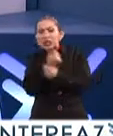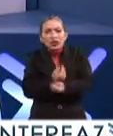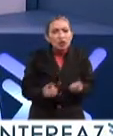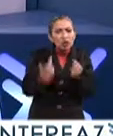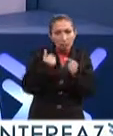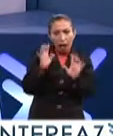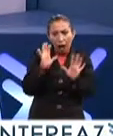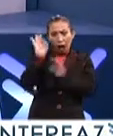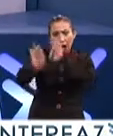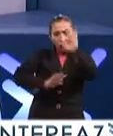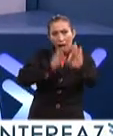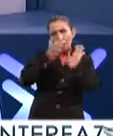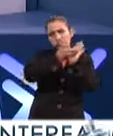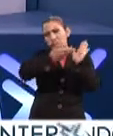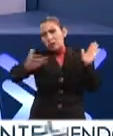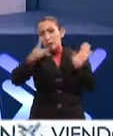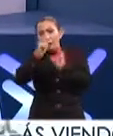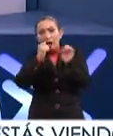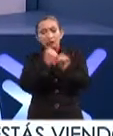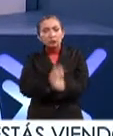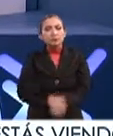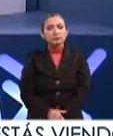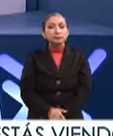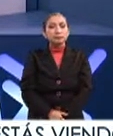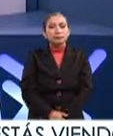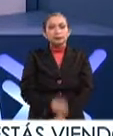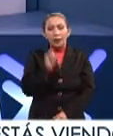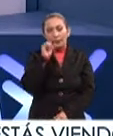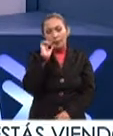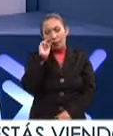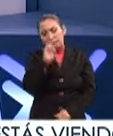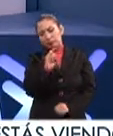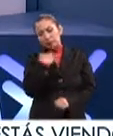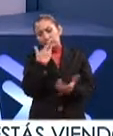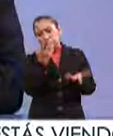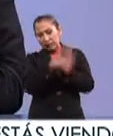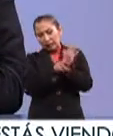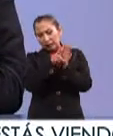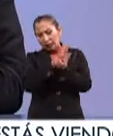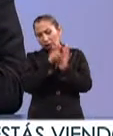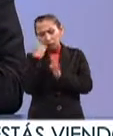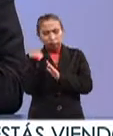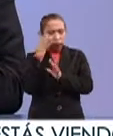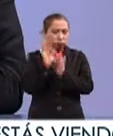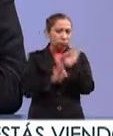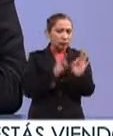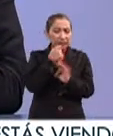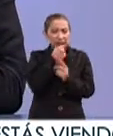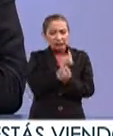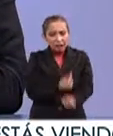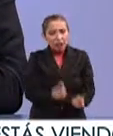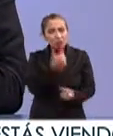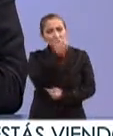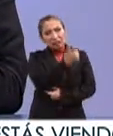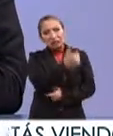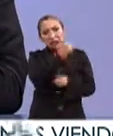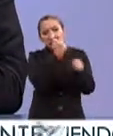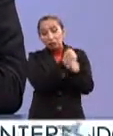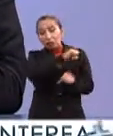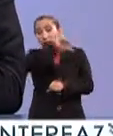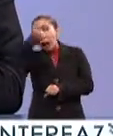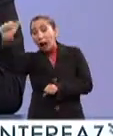han atendido a lo largo de la historia de este proyecto? Derivado de las condiciones de las cápsulas, podemos atender desde chicos de seis